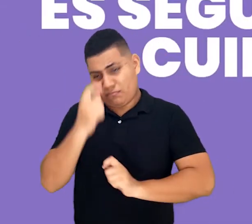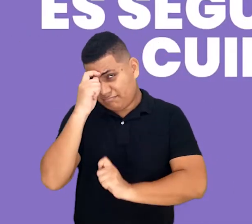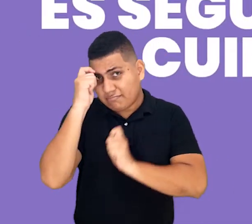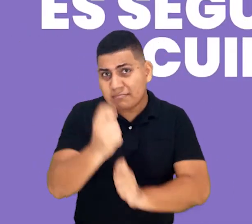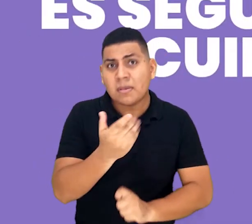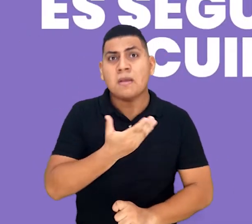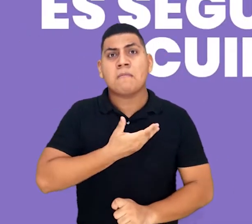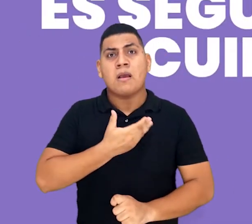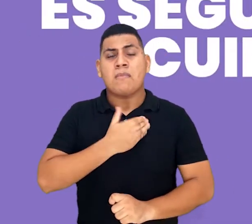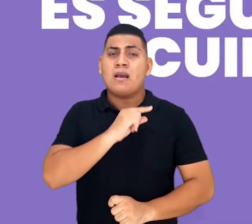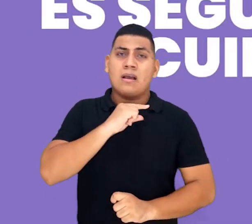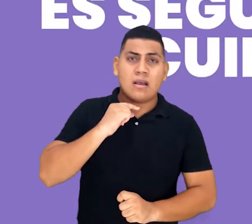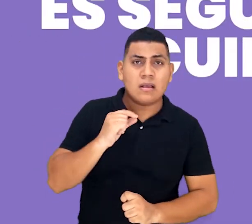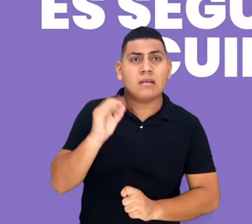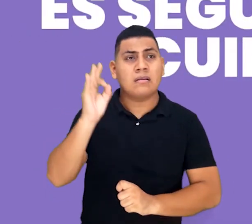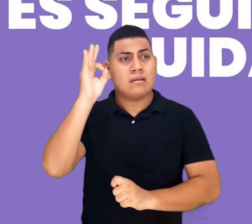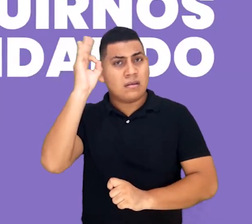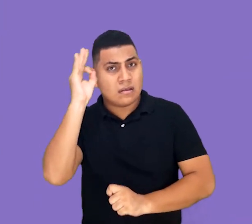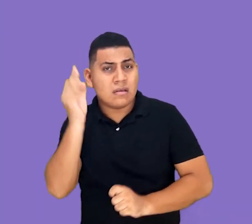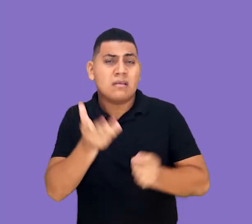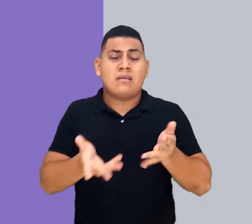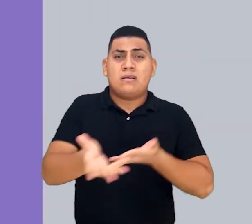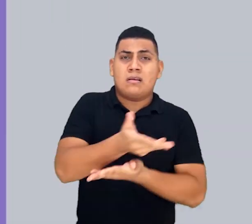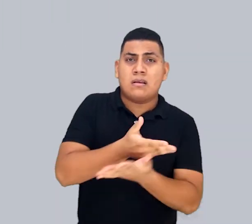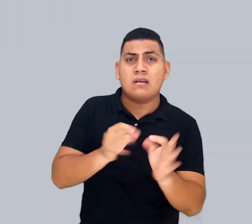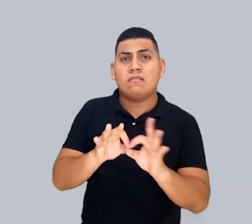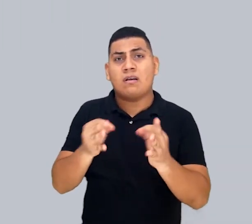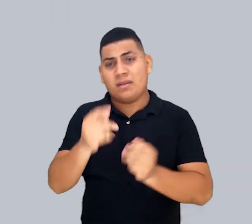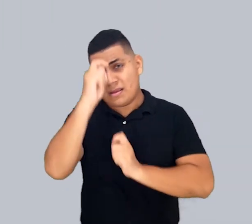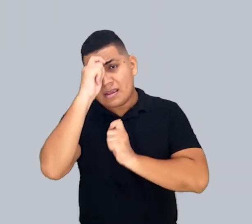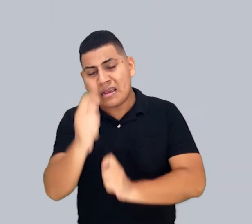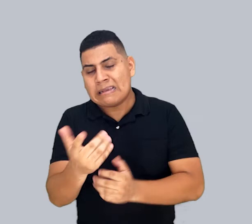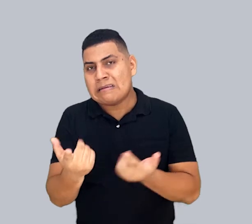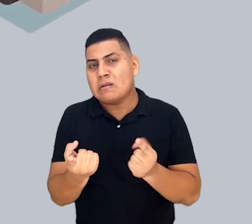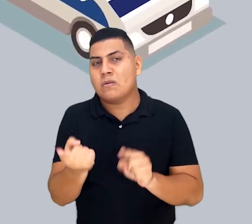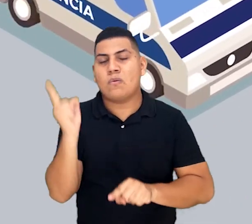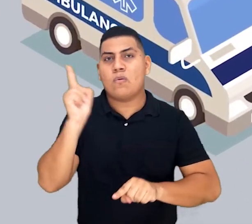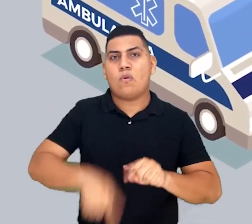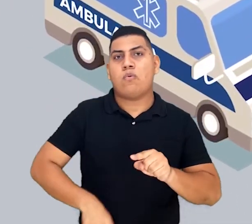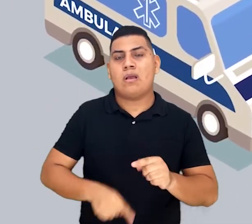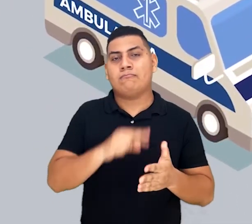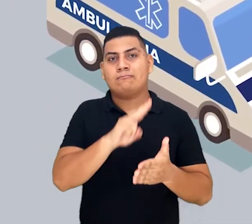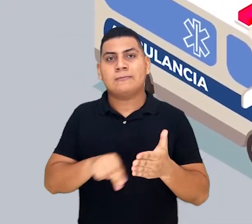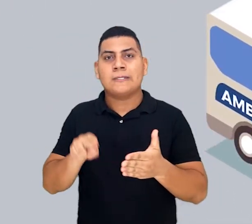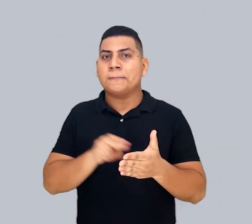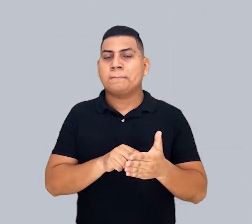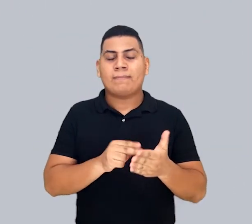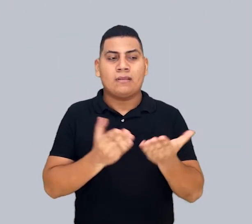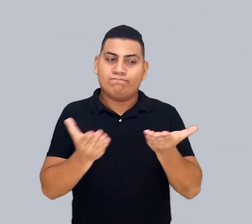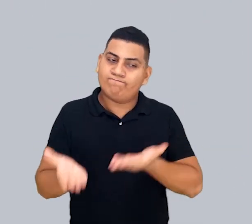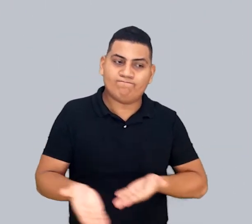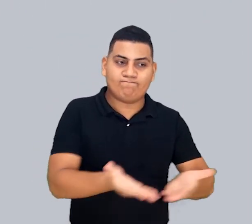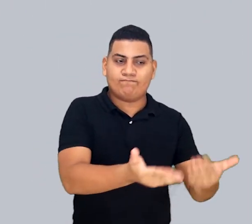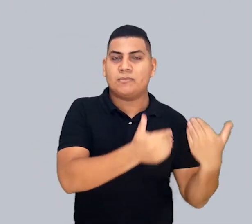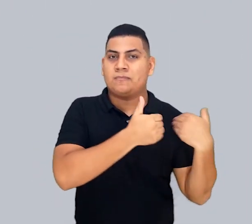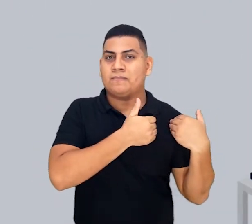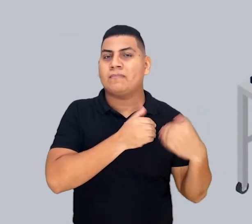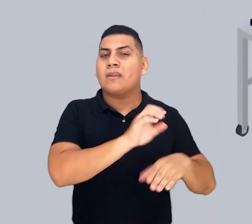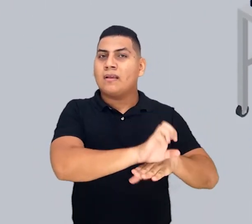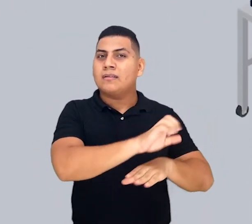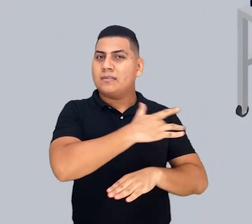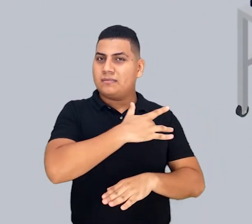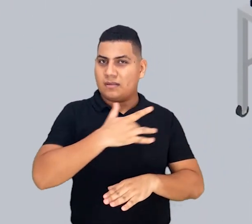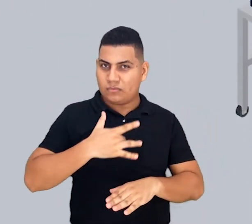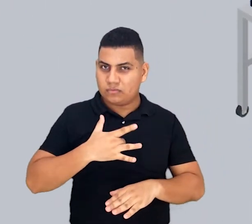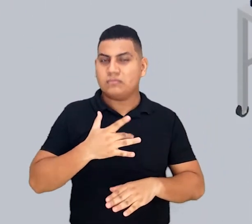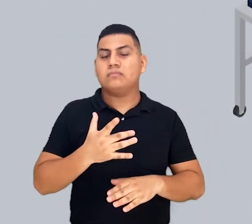estos momentos la prioridad es seguirnos cuidando por eso permitimos que la funeraria y la EPS se encargaran de todo ellos sacaron el cuerpo de